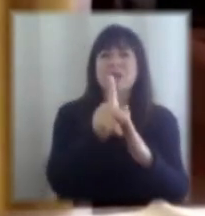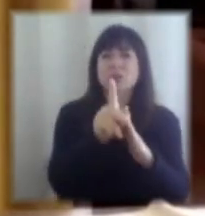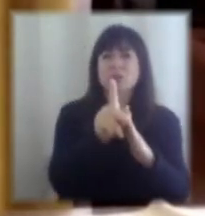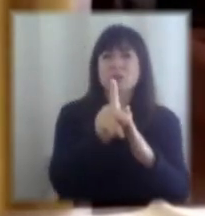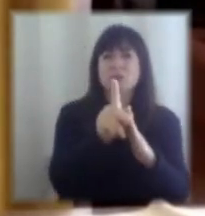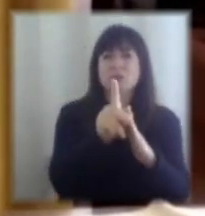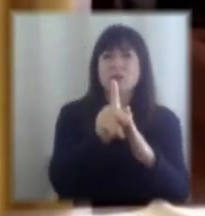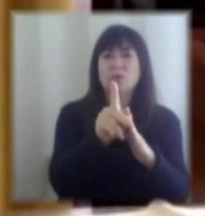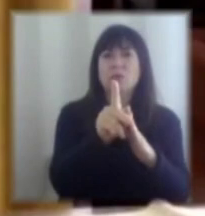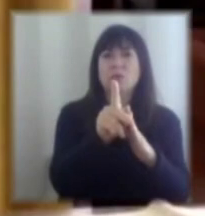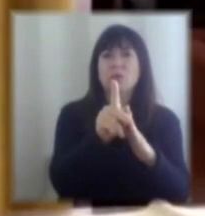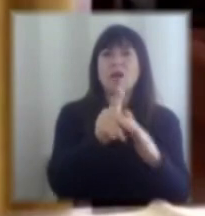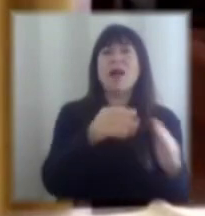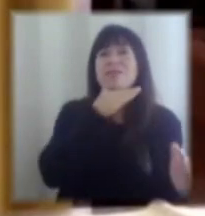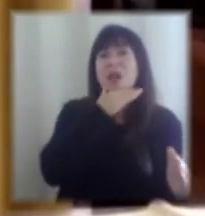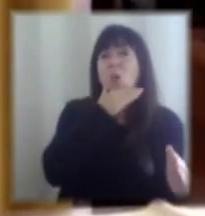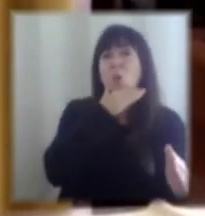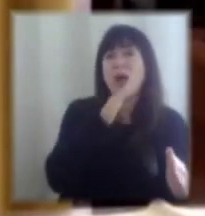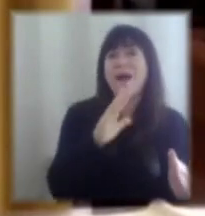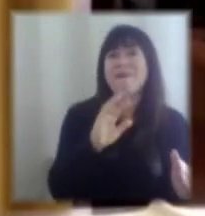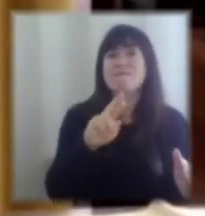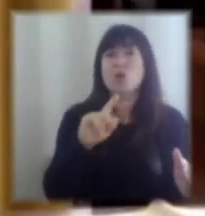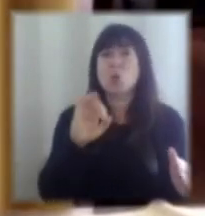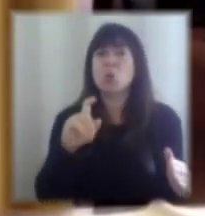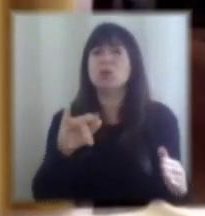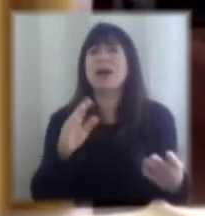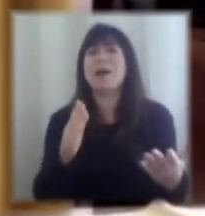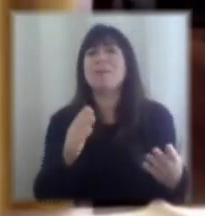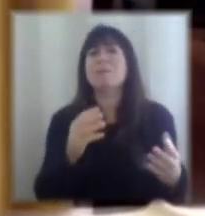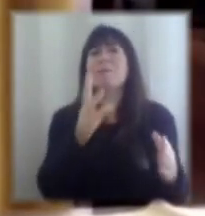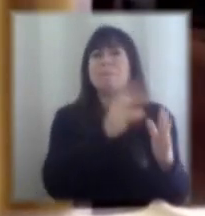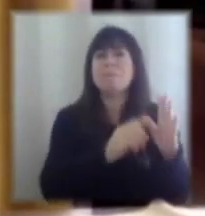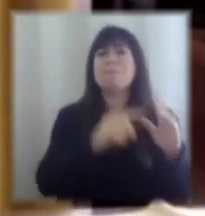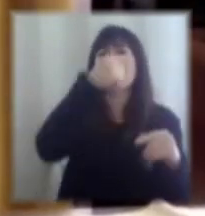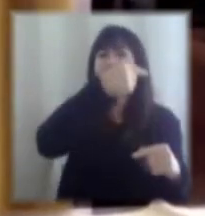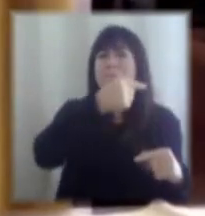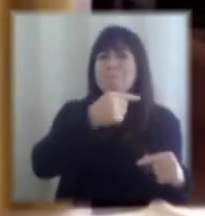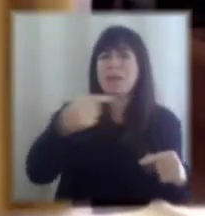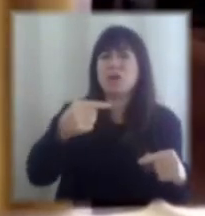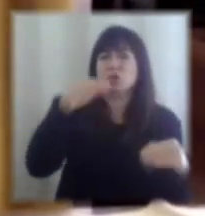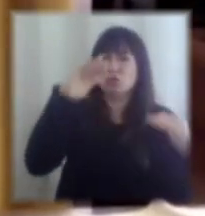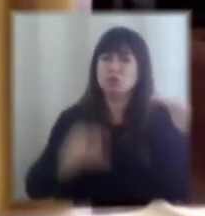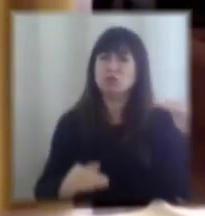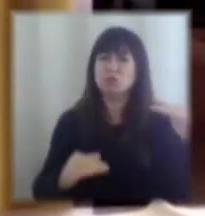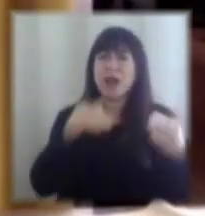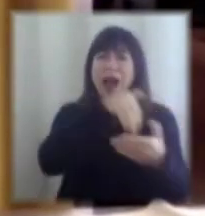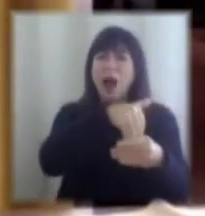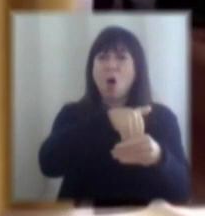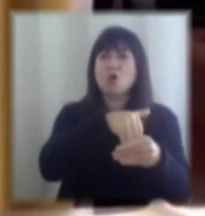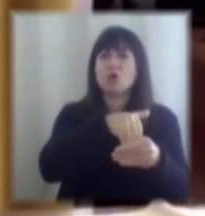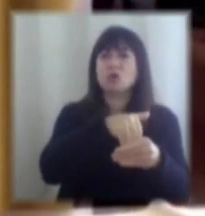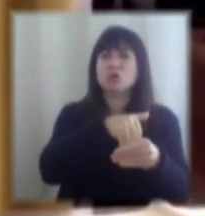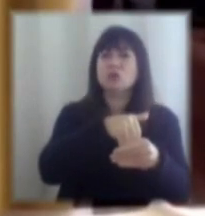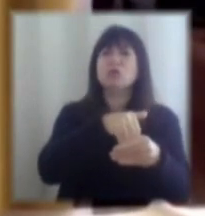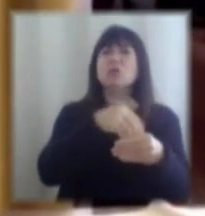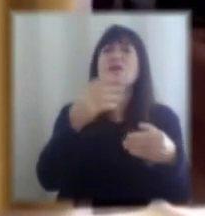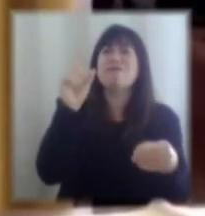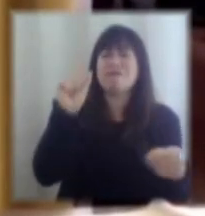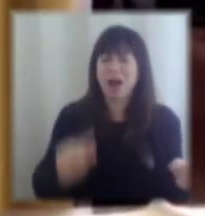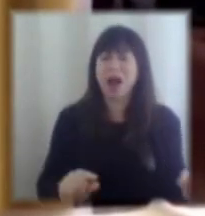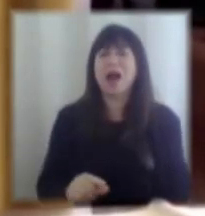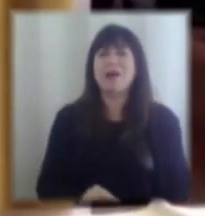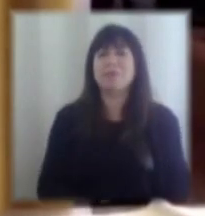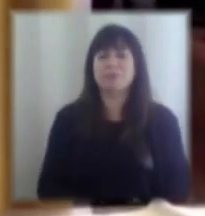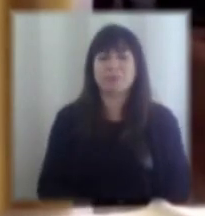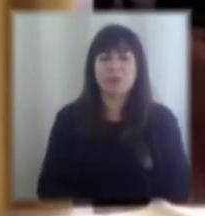la deuda bruta menos los ahorros que tenemos es aún más bajo. Entonces, creo que no hay dos lecturas que Chile tiene espacio de endeudamiento. Así, eso sería